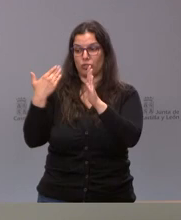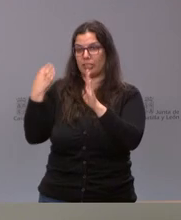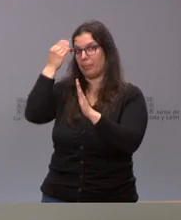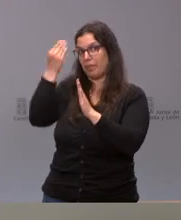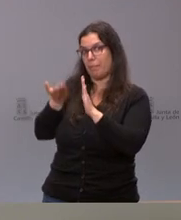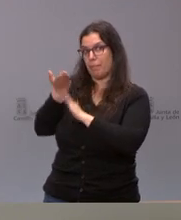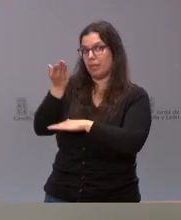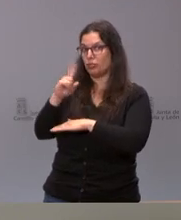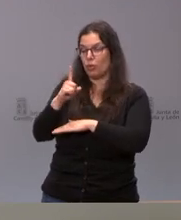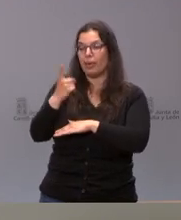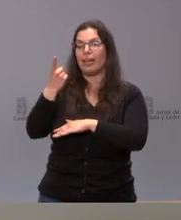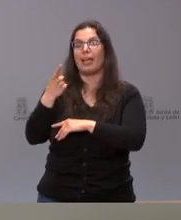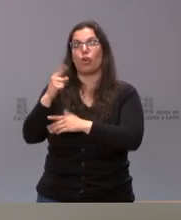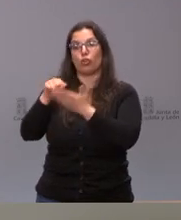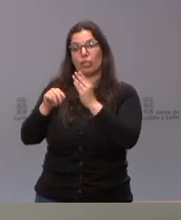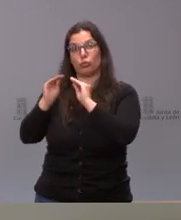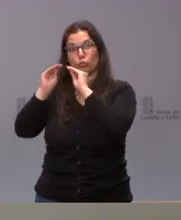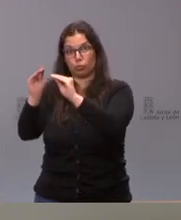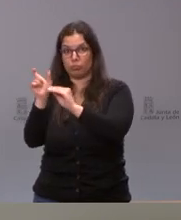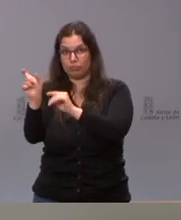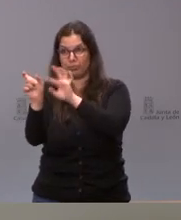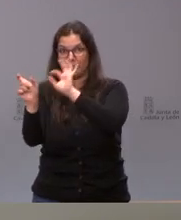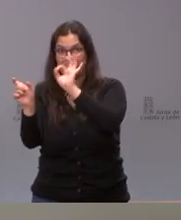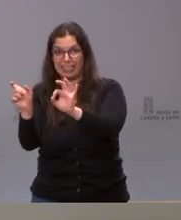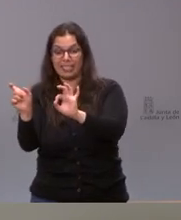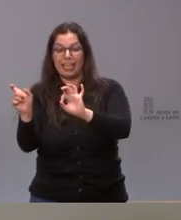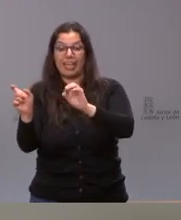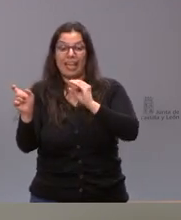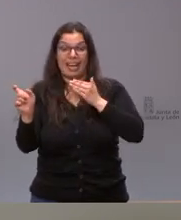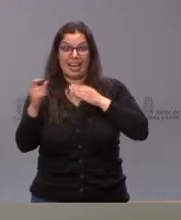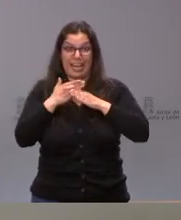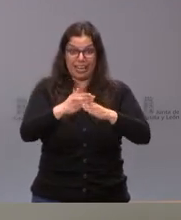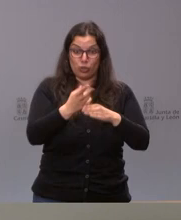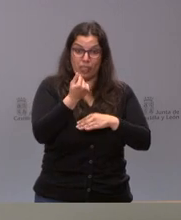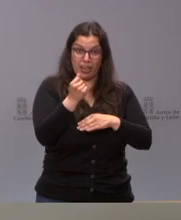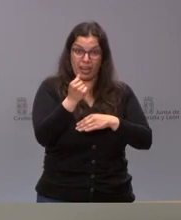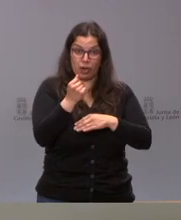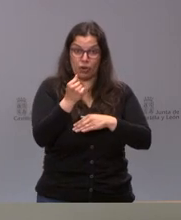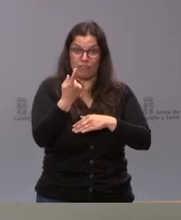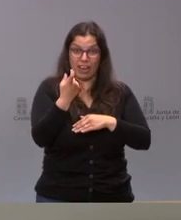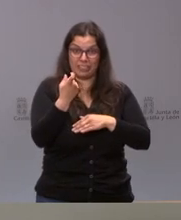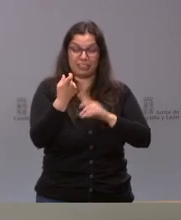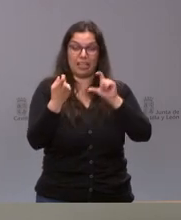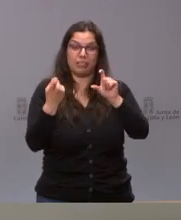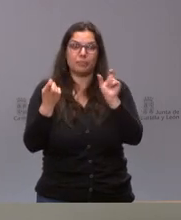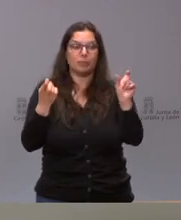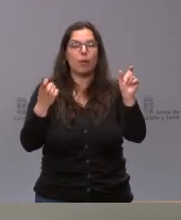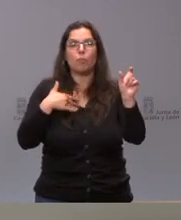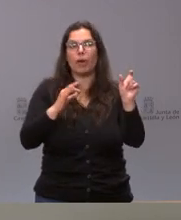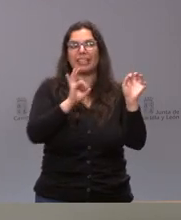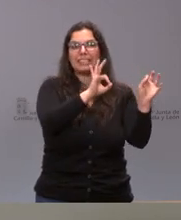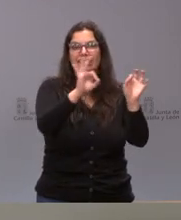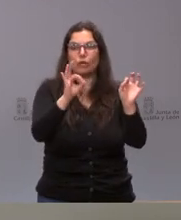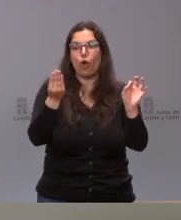una se distribuye en este contrato y las otras cantidades se irán asignando a lo largo de vigencia del mismo quizá en contratos diferenciados o en